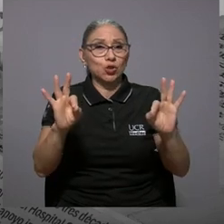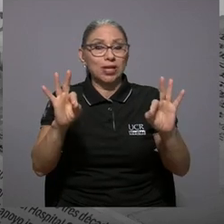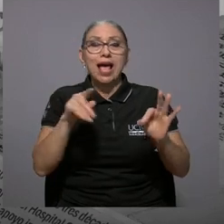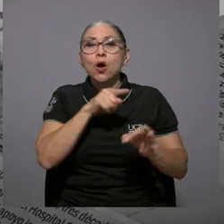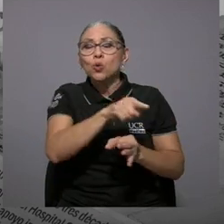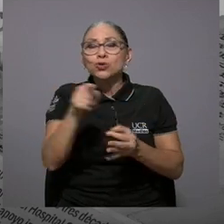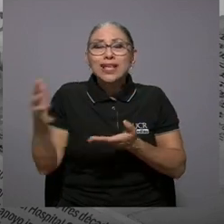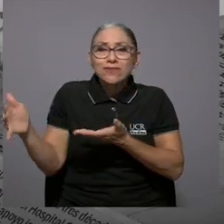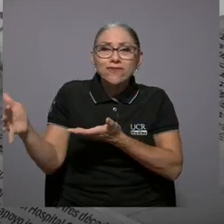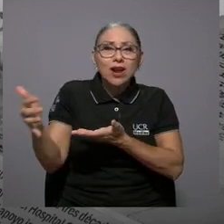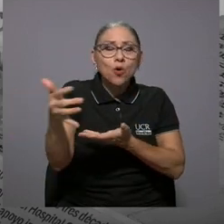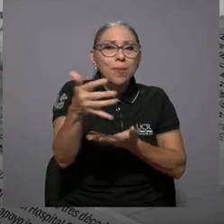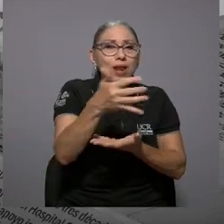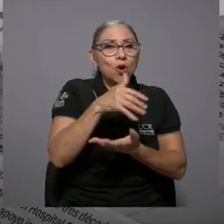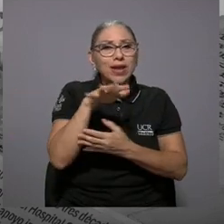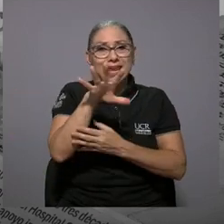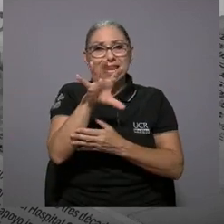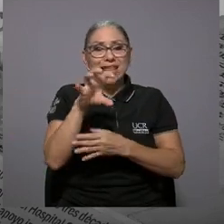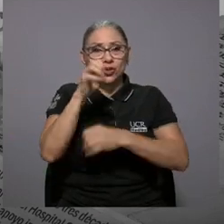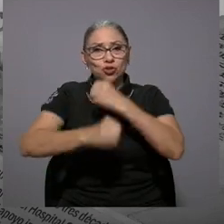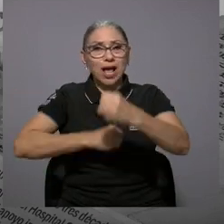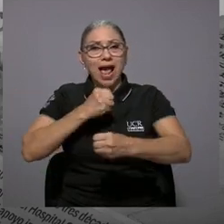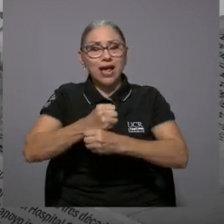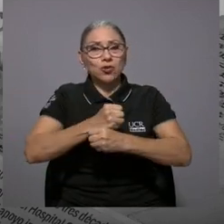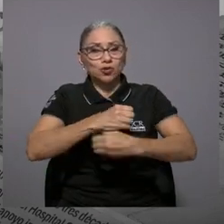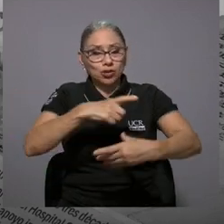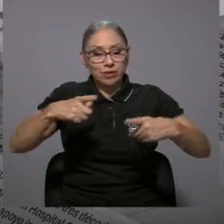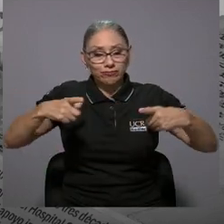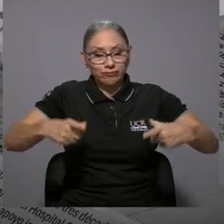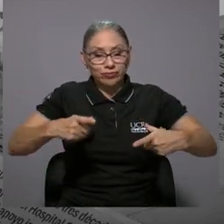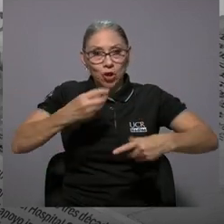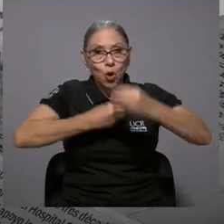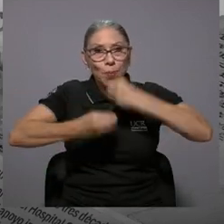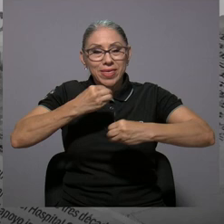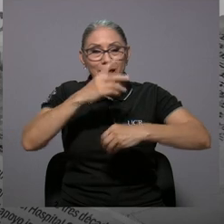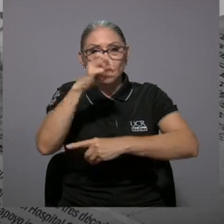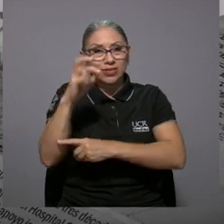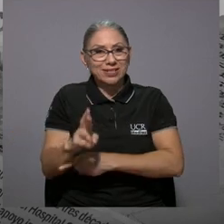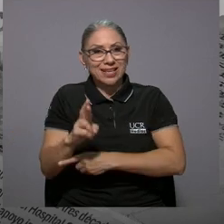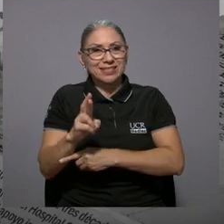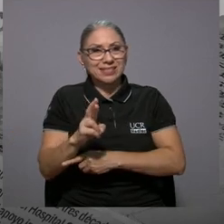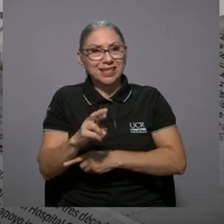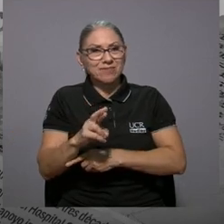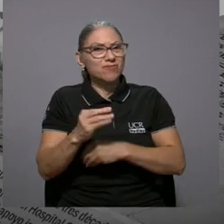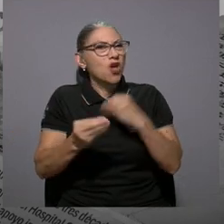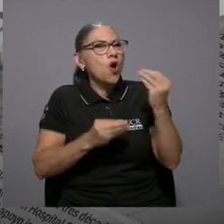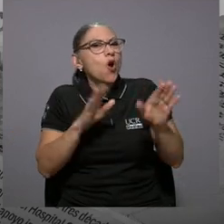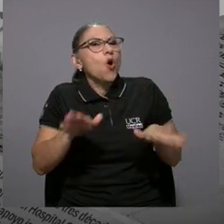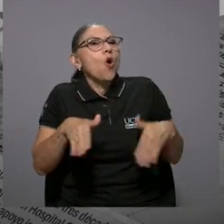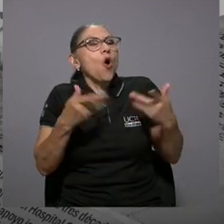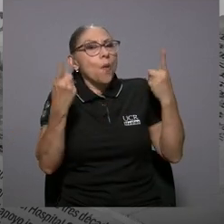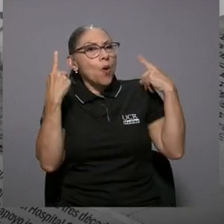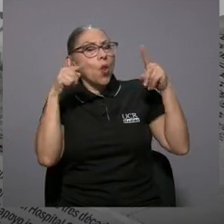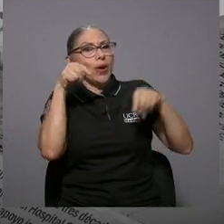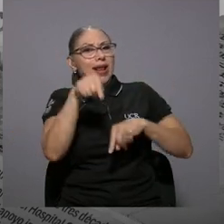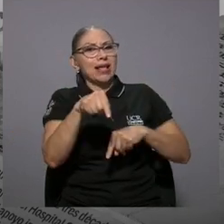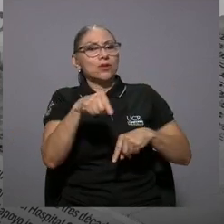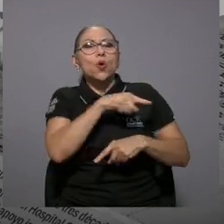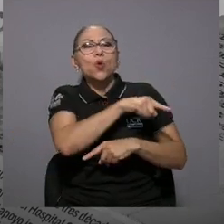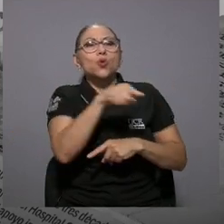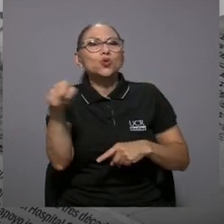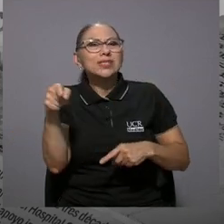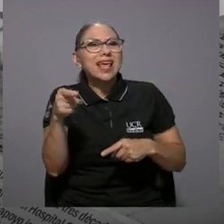recopilando 500 años de la comida costarricense. ¿Cómo llega ahí?